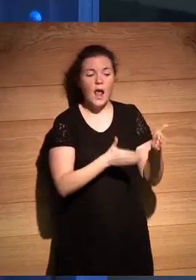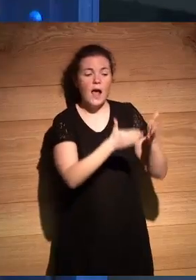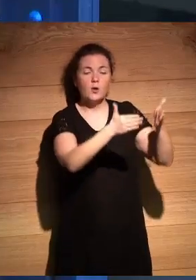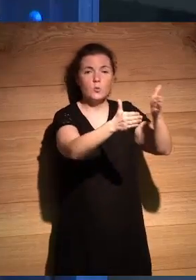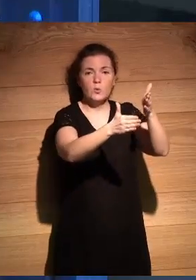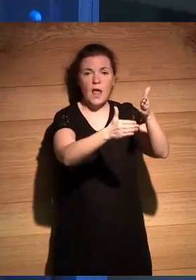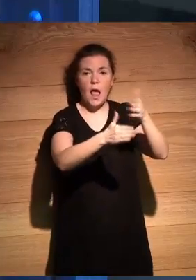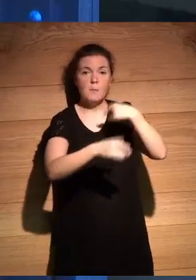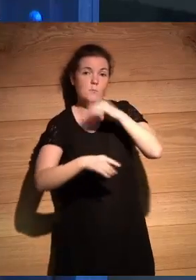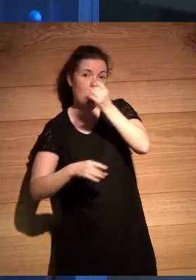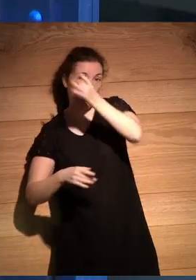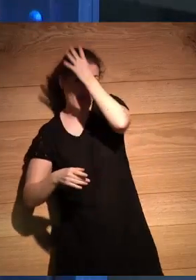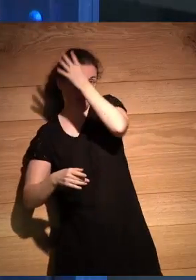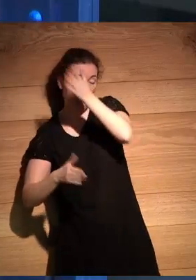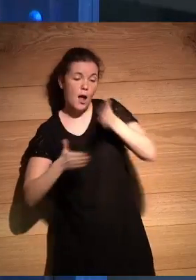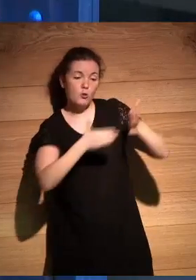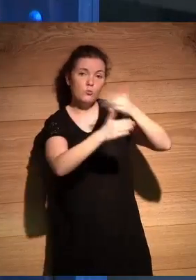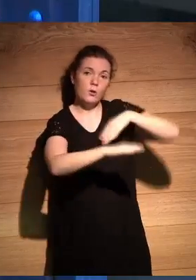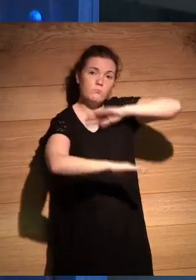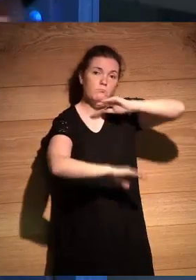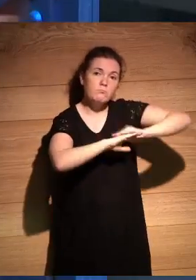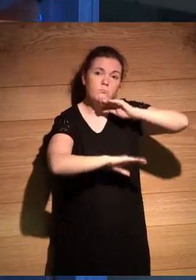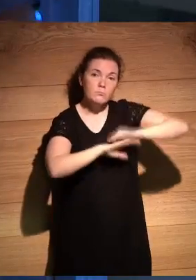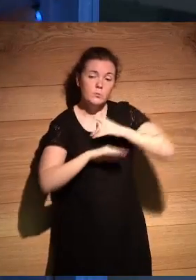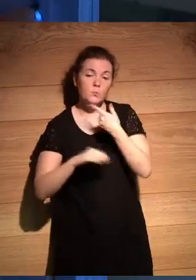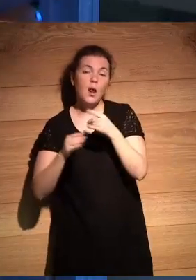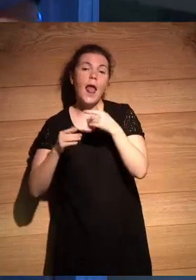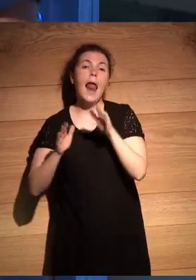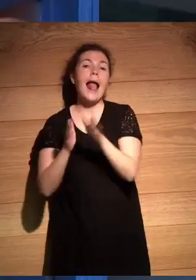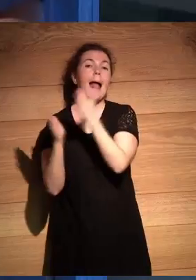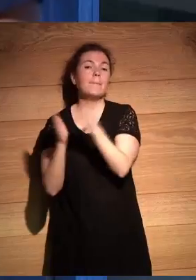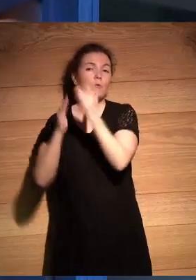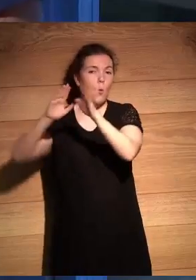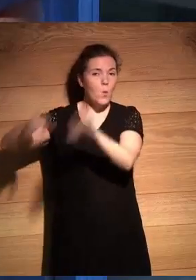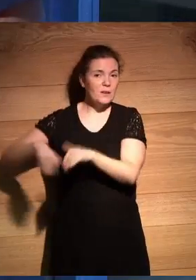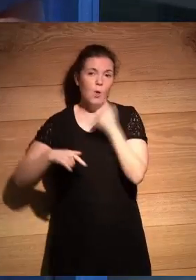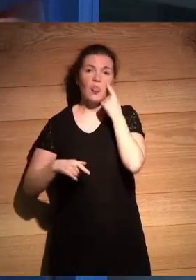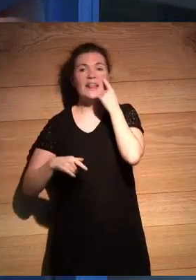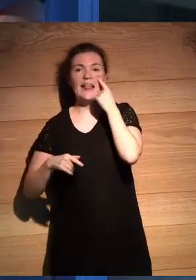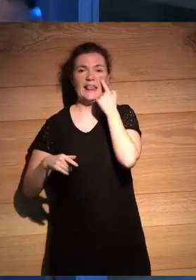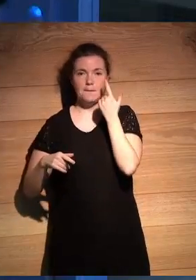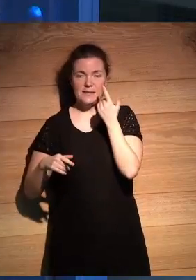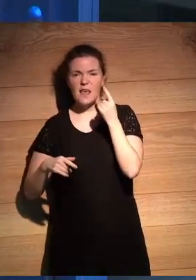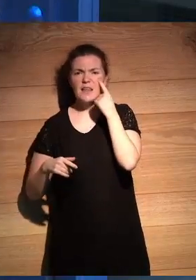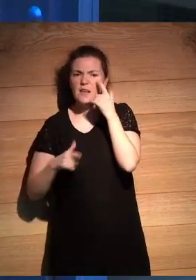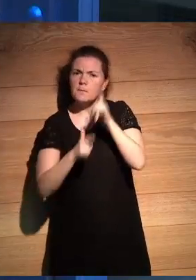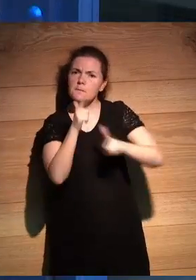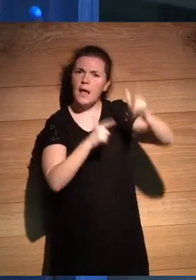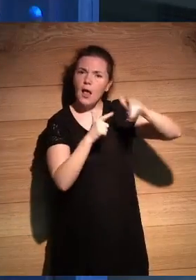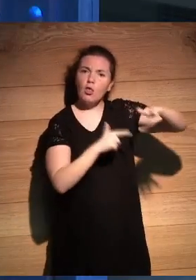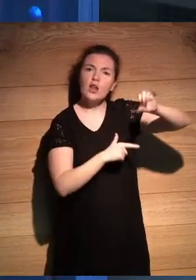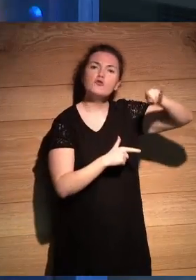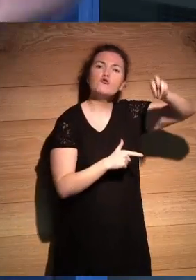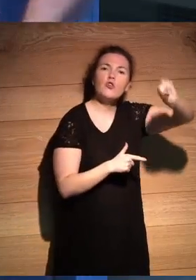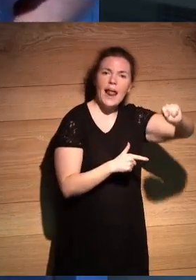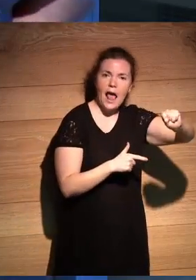ficción que había Bolaño trazado en ese último capítulo de los detectives, donde esos detectives viajan a Sonora